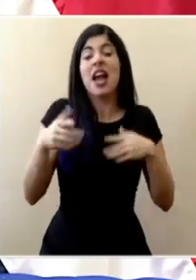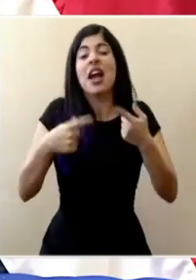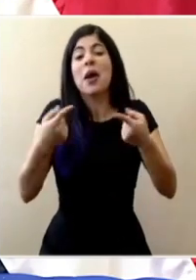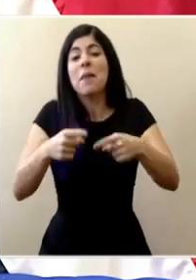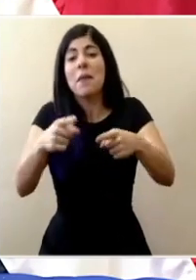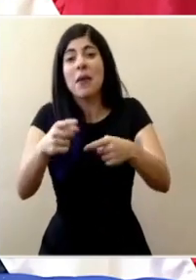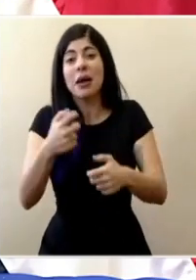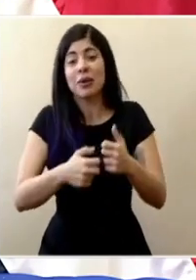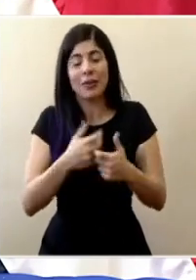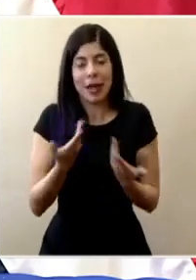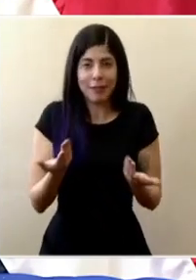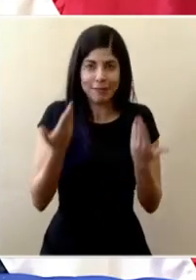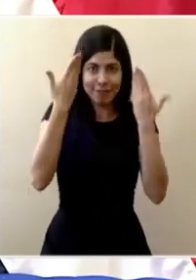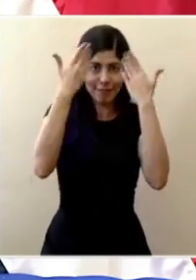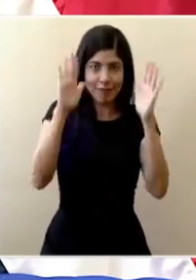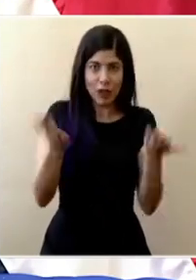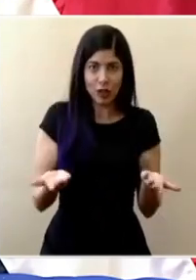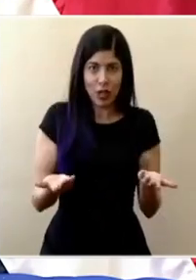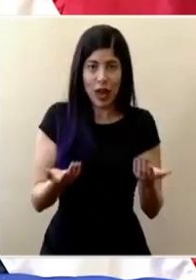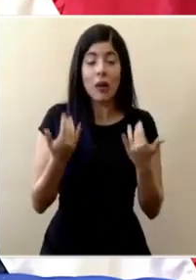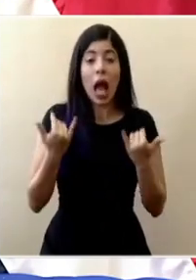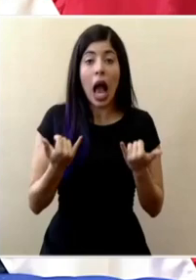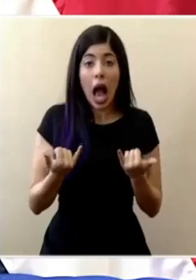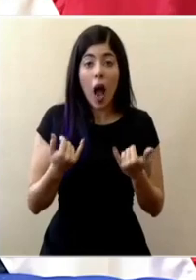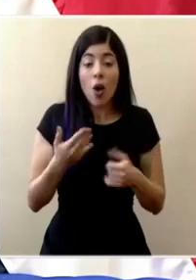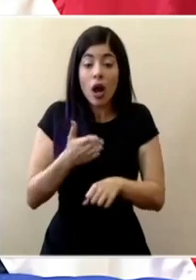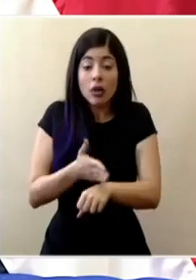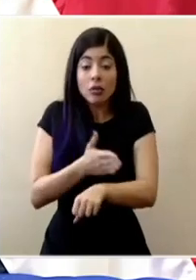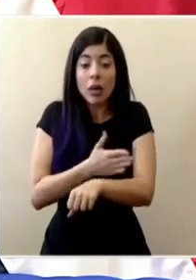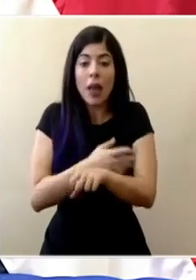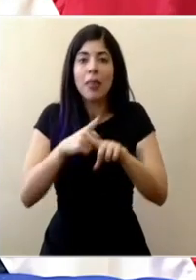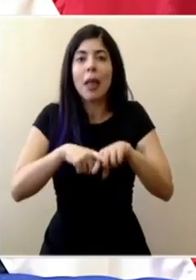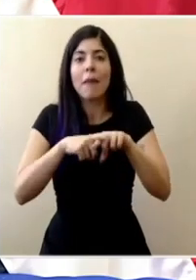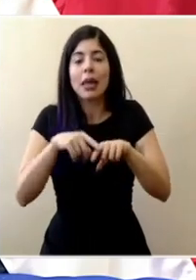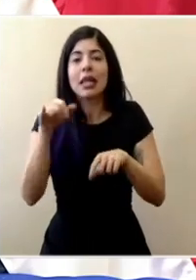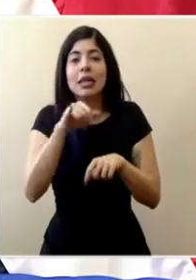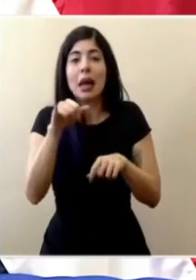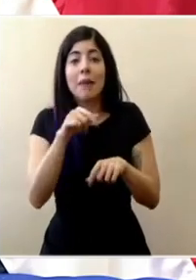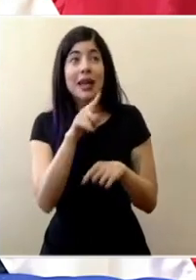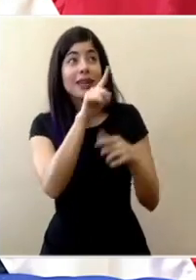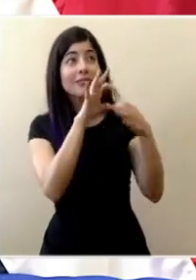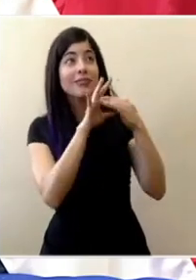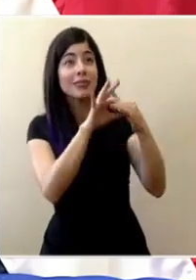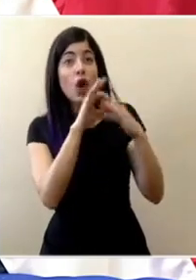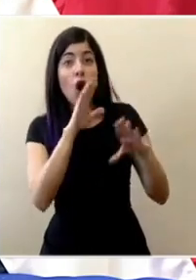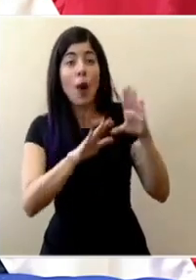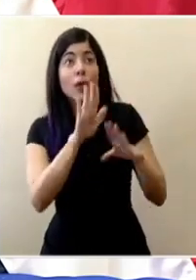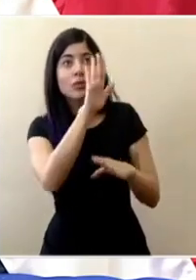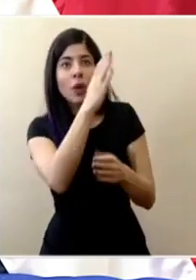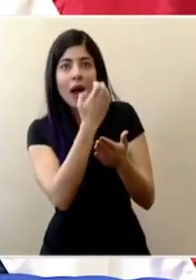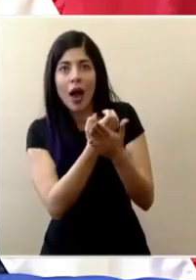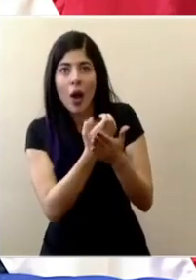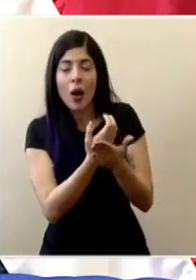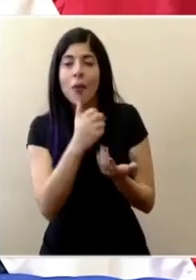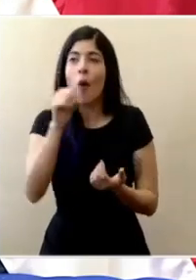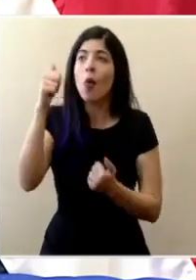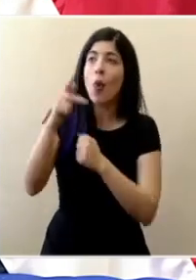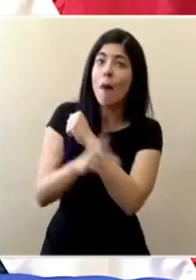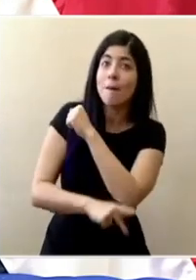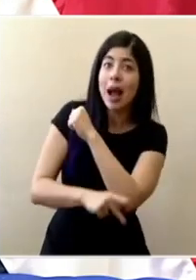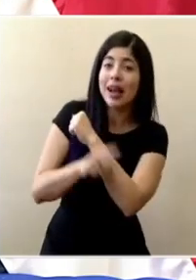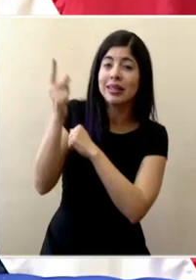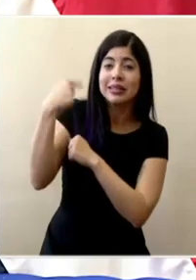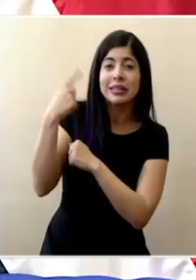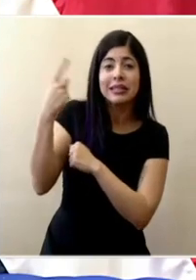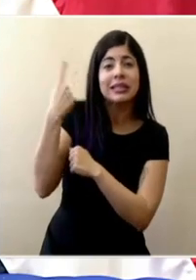nuestra recuperación va a depender también de lo que pasa en las economías de nuestros principales socios comerciales de los países que siempre